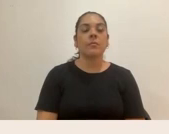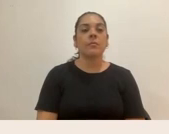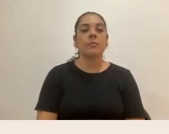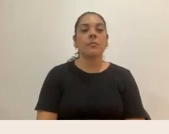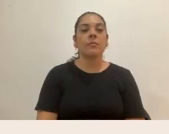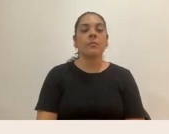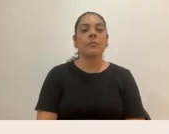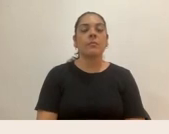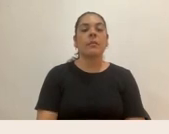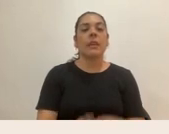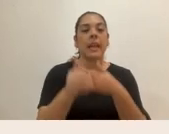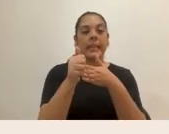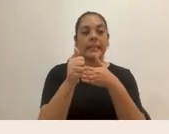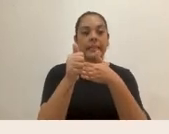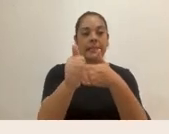Liderazgo